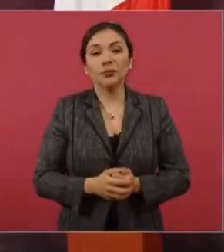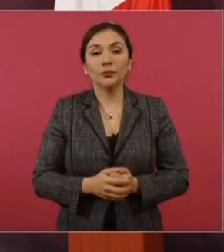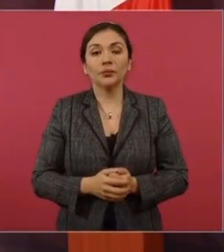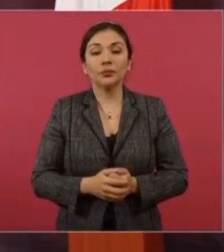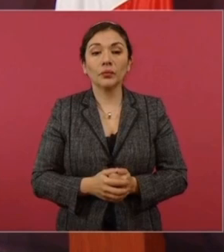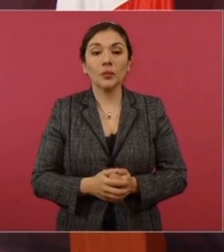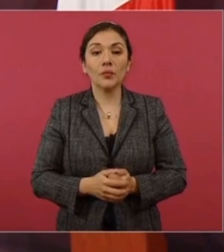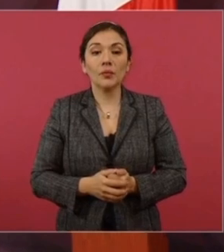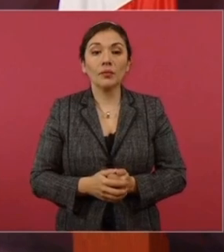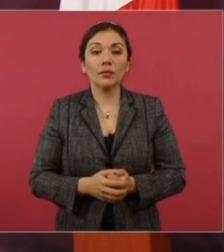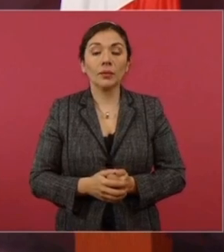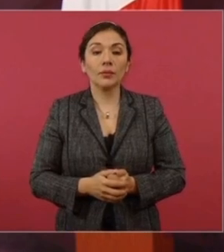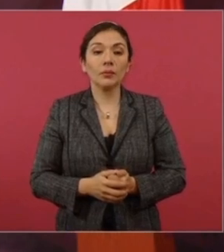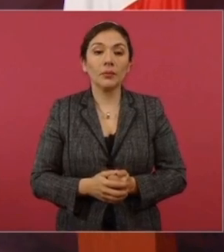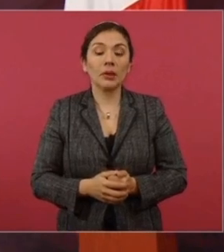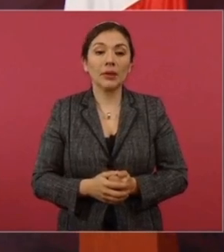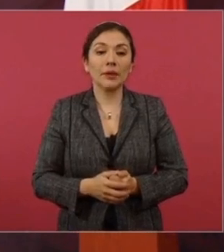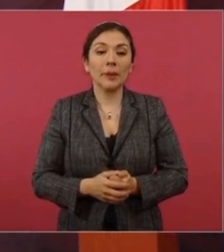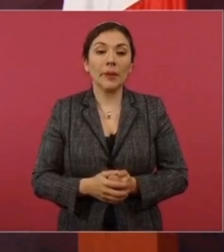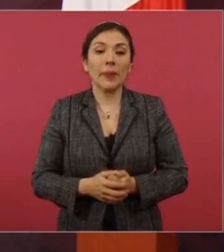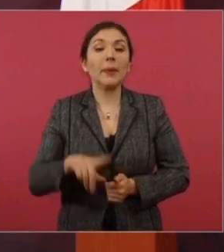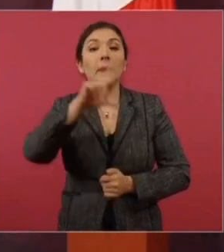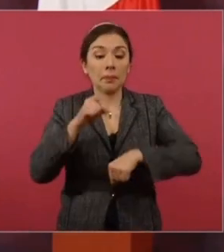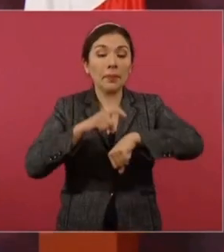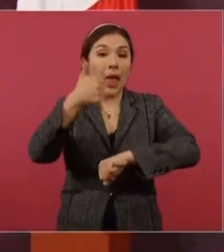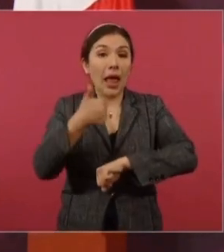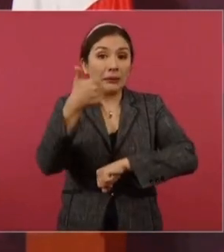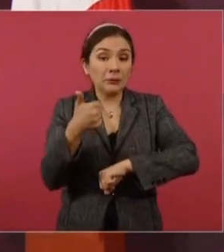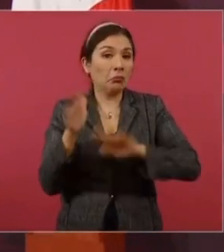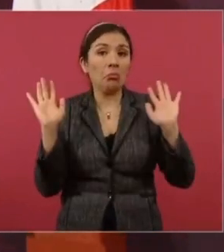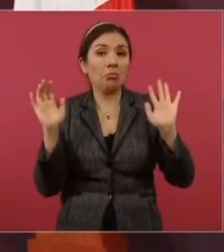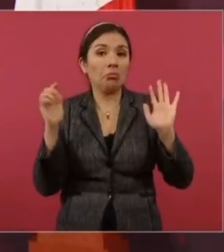me levanto a las 5 y ya a las 6 estoy.